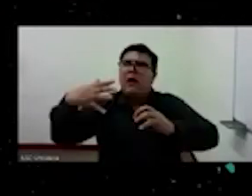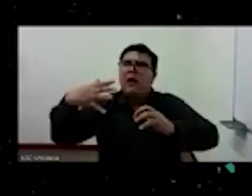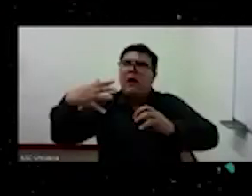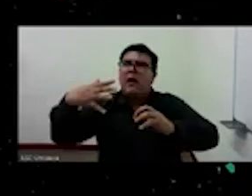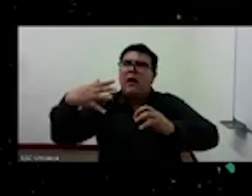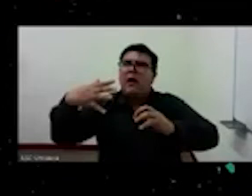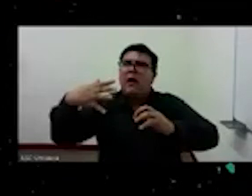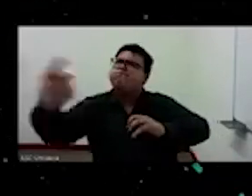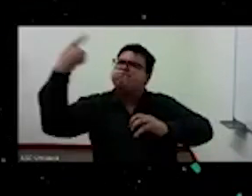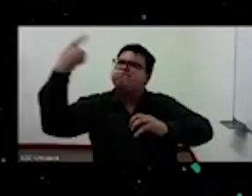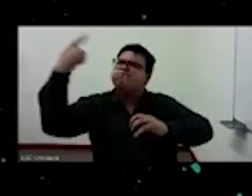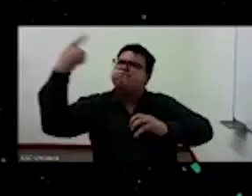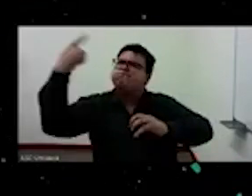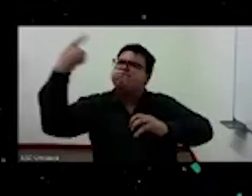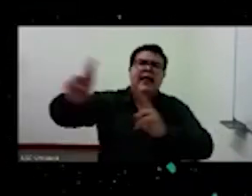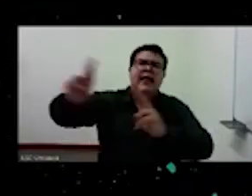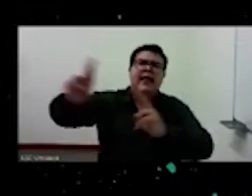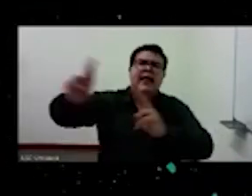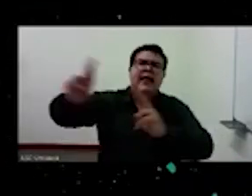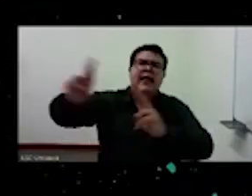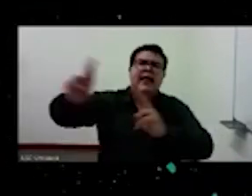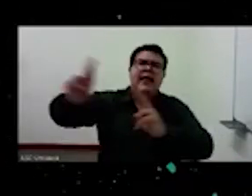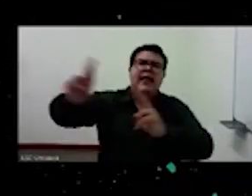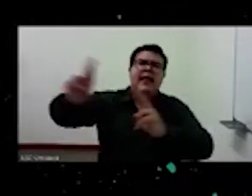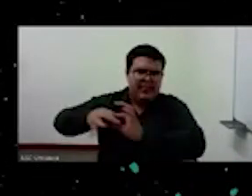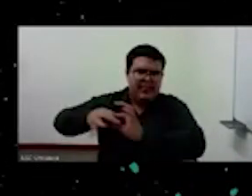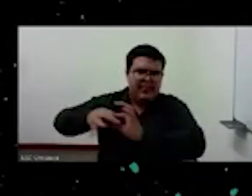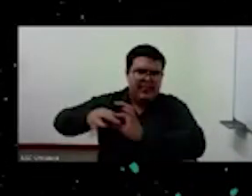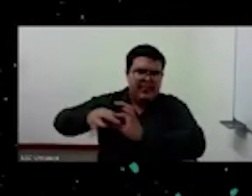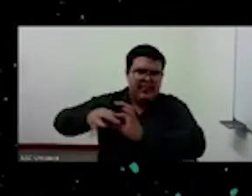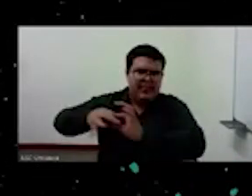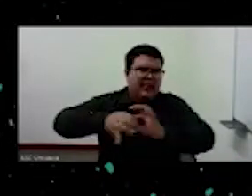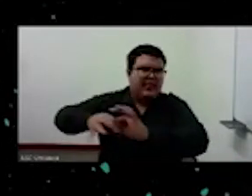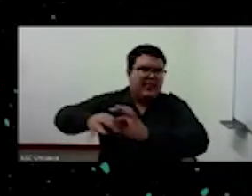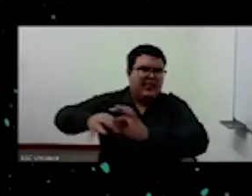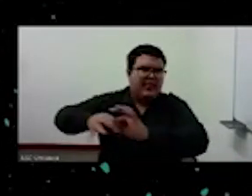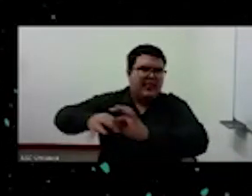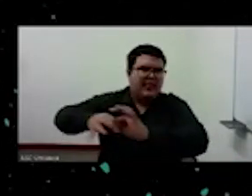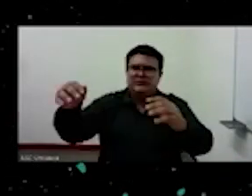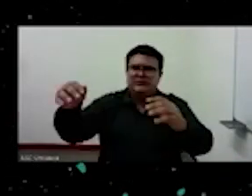aceleración cuando la realidad se hace demasiado